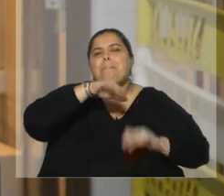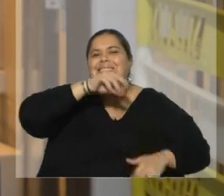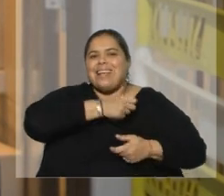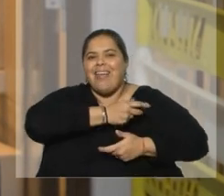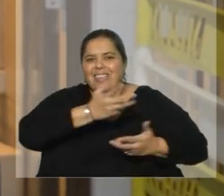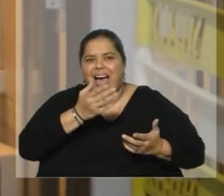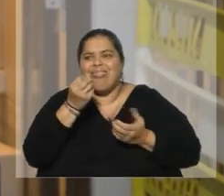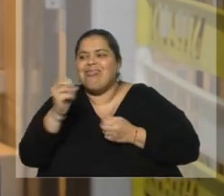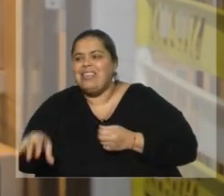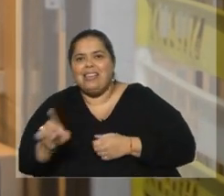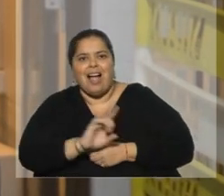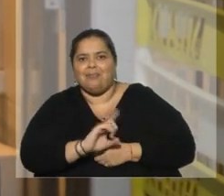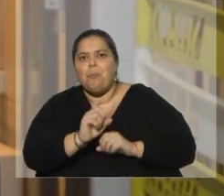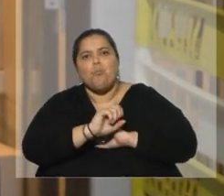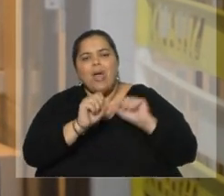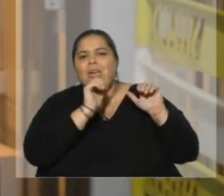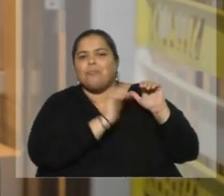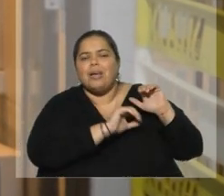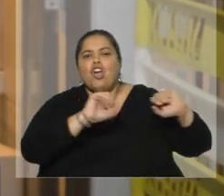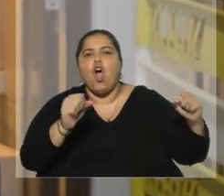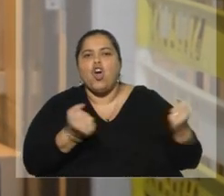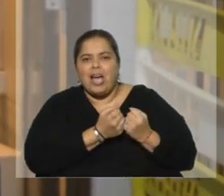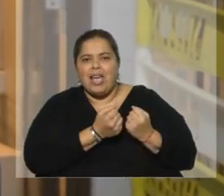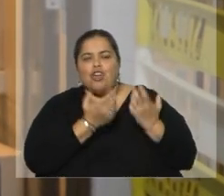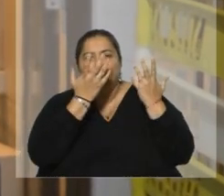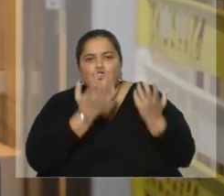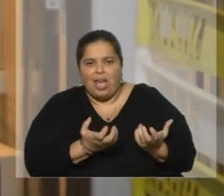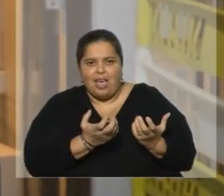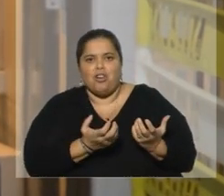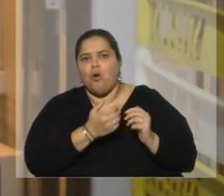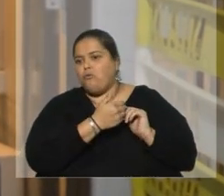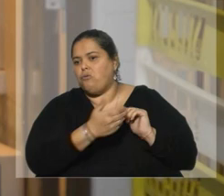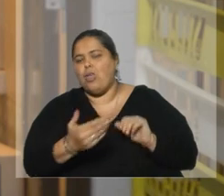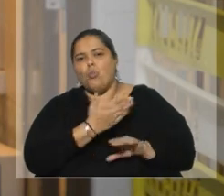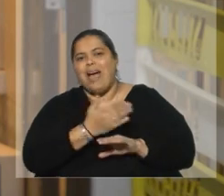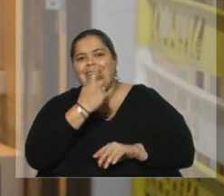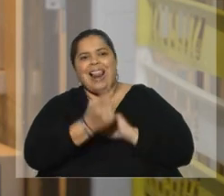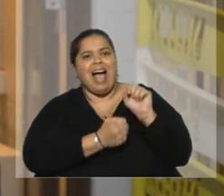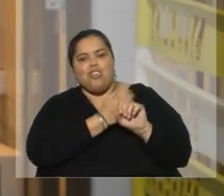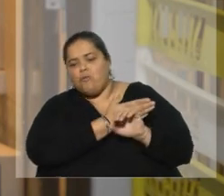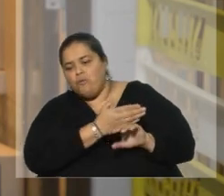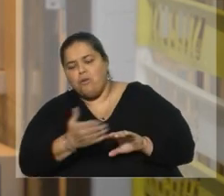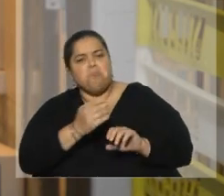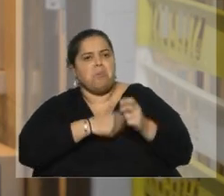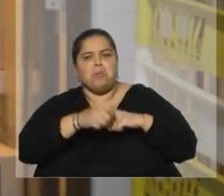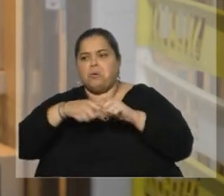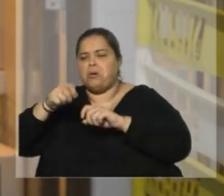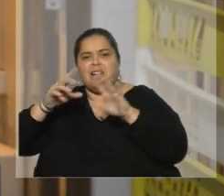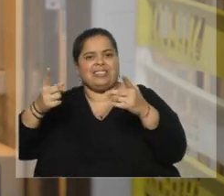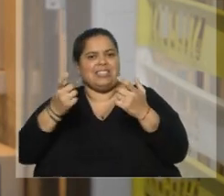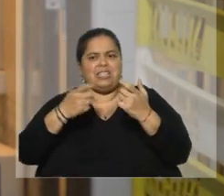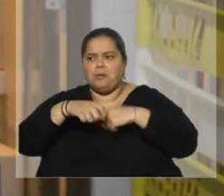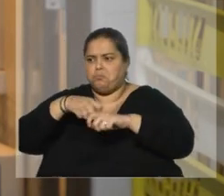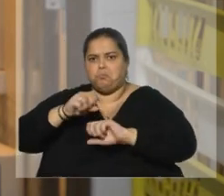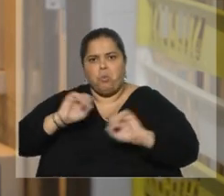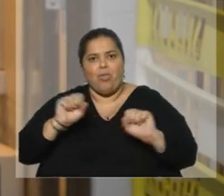almacenarlo y poder ir secándolo, obteniendo material fresco durante todo el año o cuando el mercado lo necesite. Uno